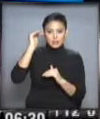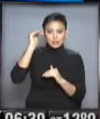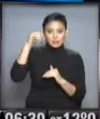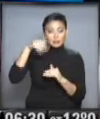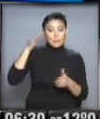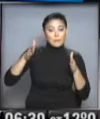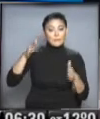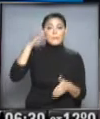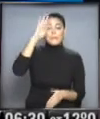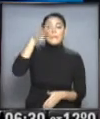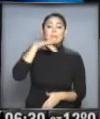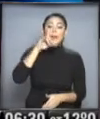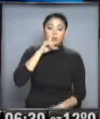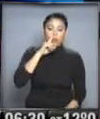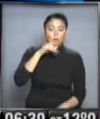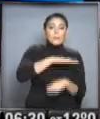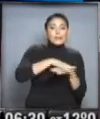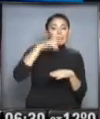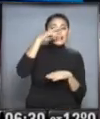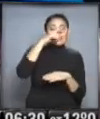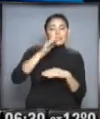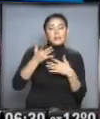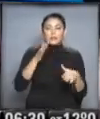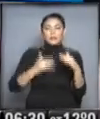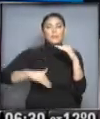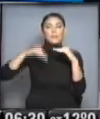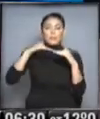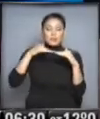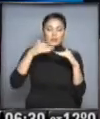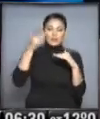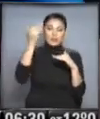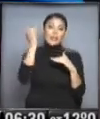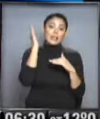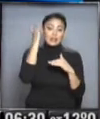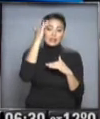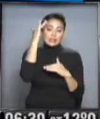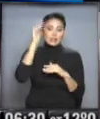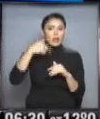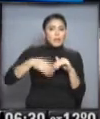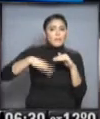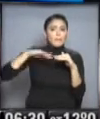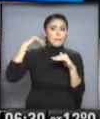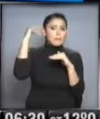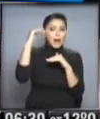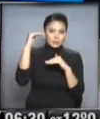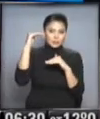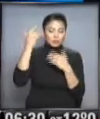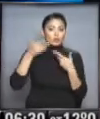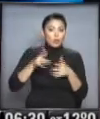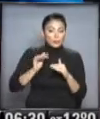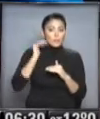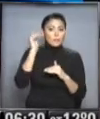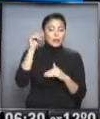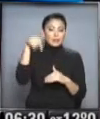para un mes de julio, que son 7 grados de mínima, 15 grados aproximadamente de temperatura máxima, estamos muy por encima de los valores normales